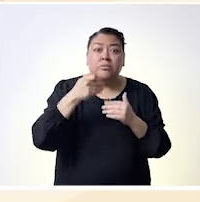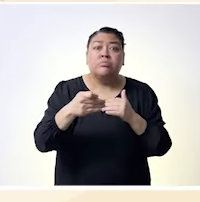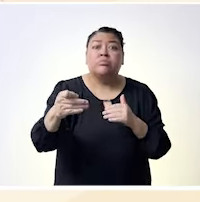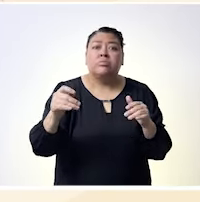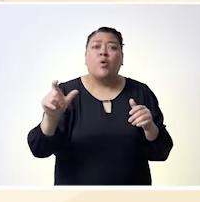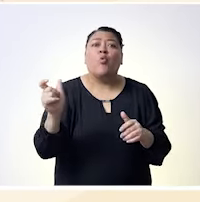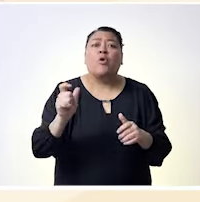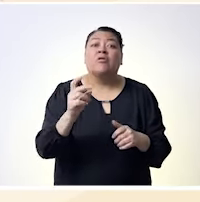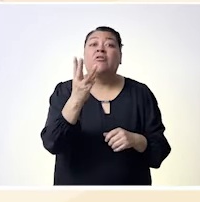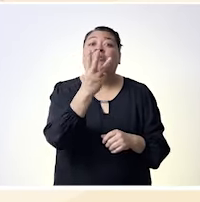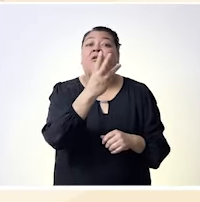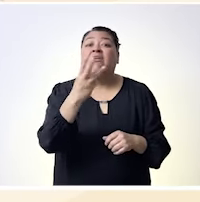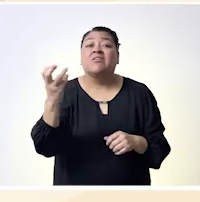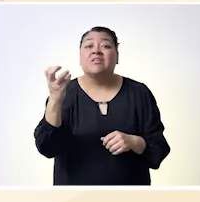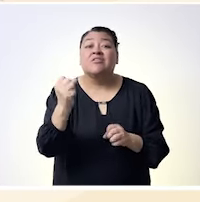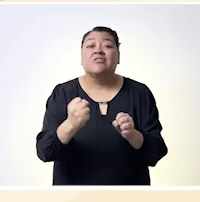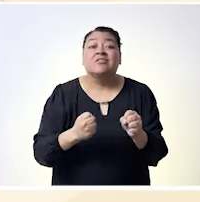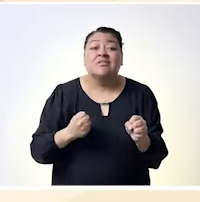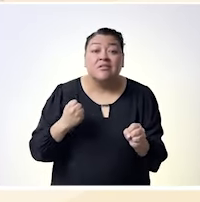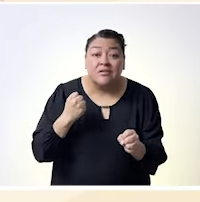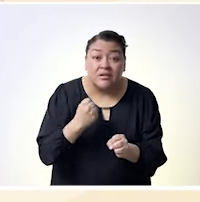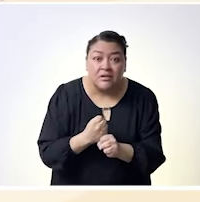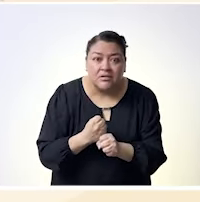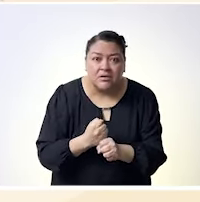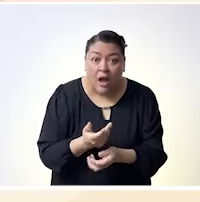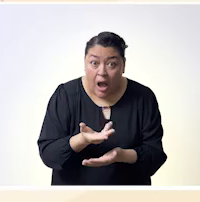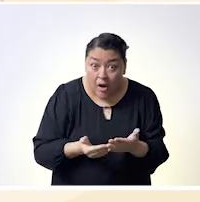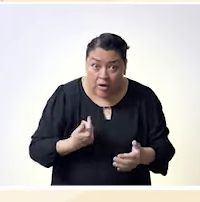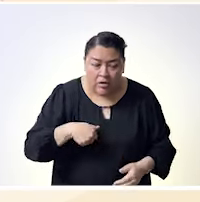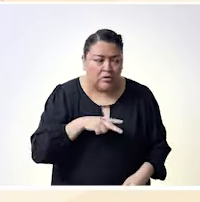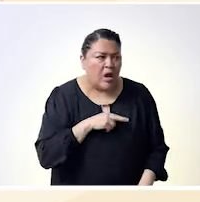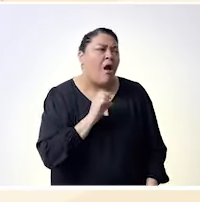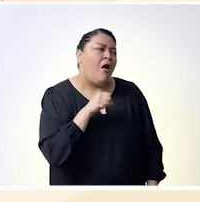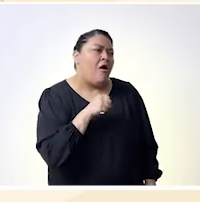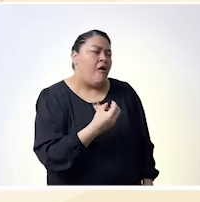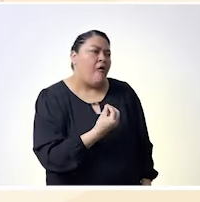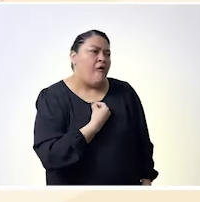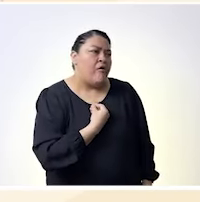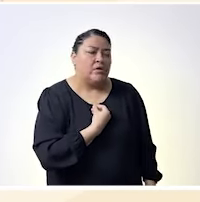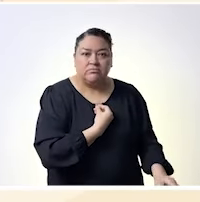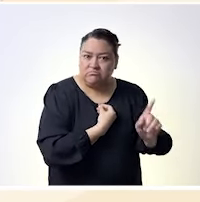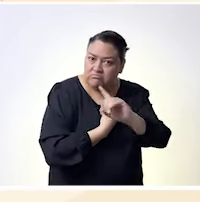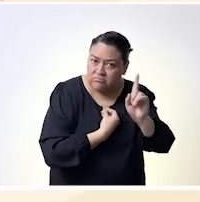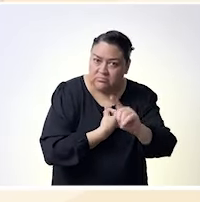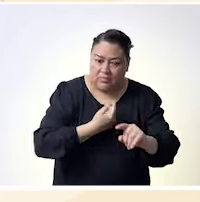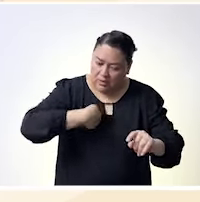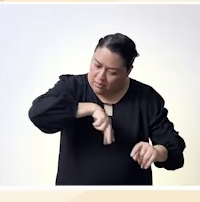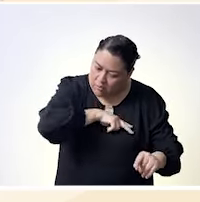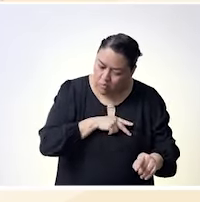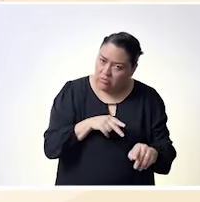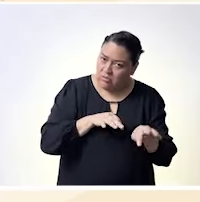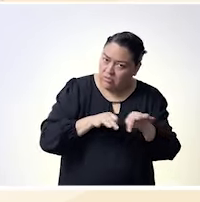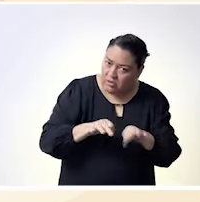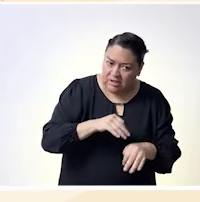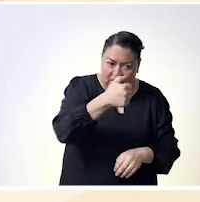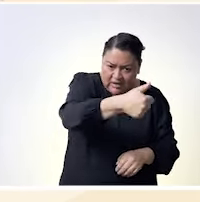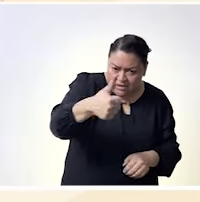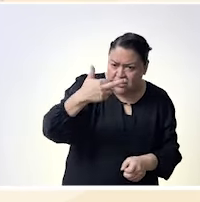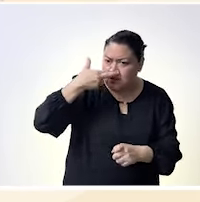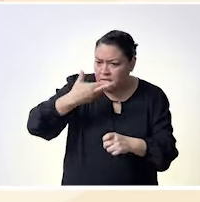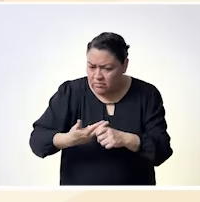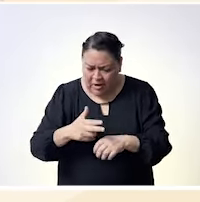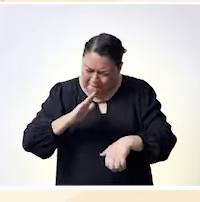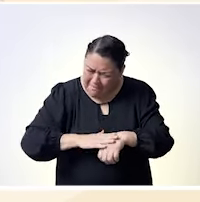atendiendo a nuestras propias diferencias? eso creo que no podemos olvidar atendiendo a nuestras propias diferencias porque justamente